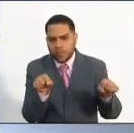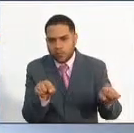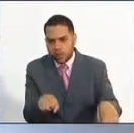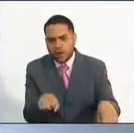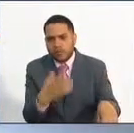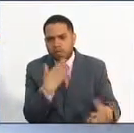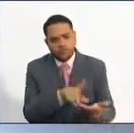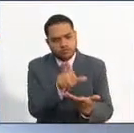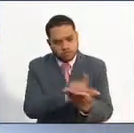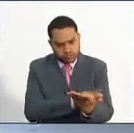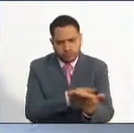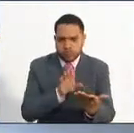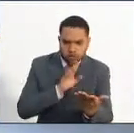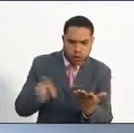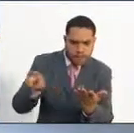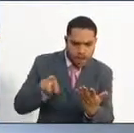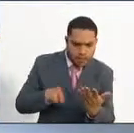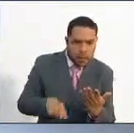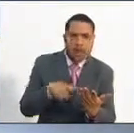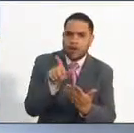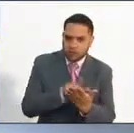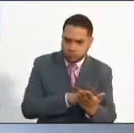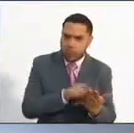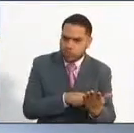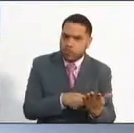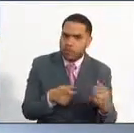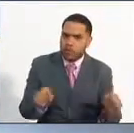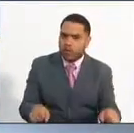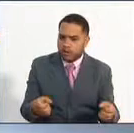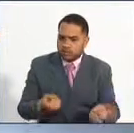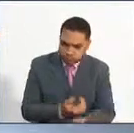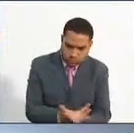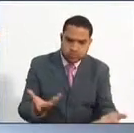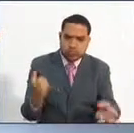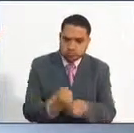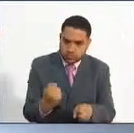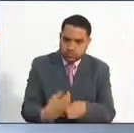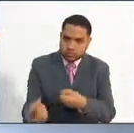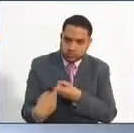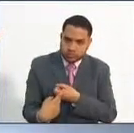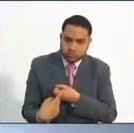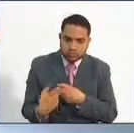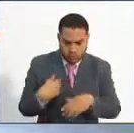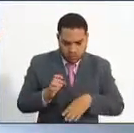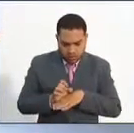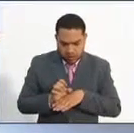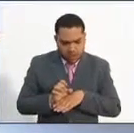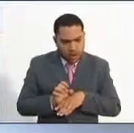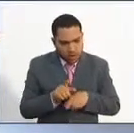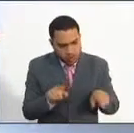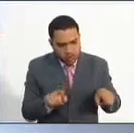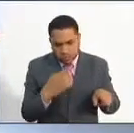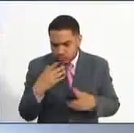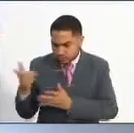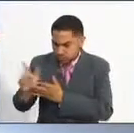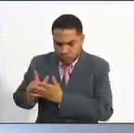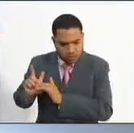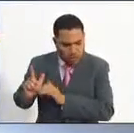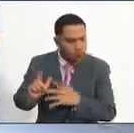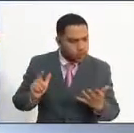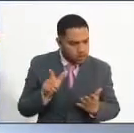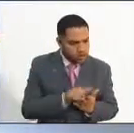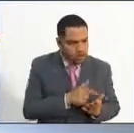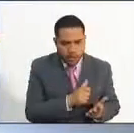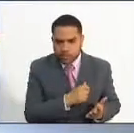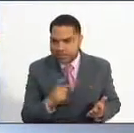con una lista de elegibles se pudieran surtir empleos similares en una misma entidad, pero luego a partir de la vigencia de este